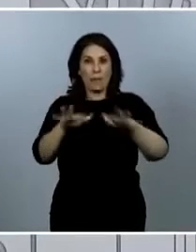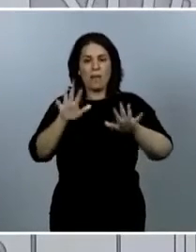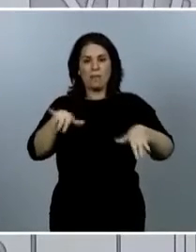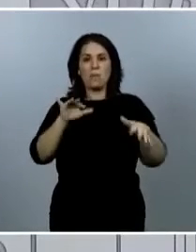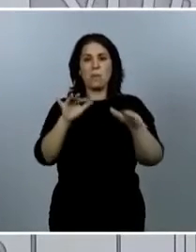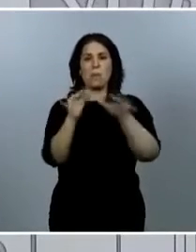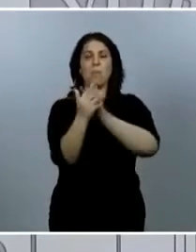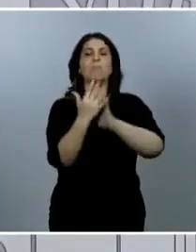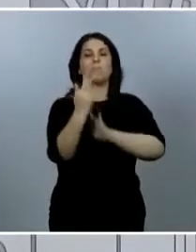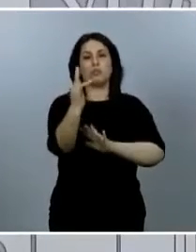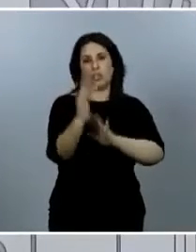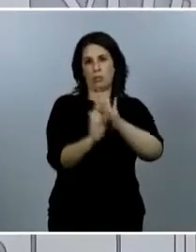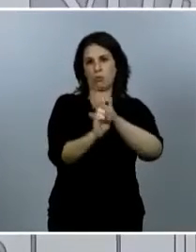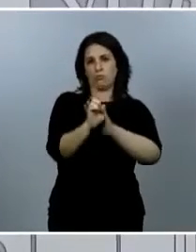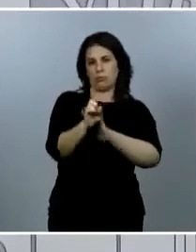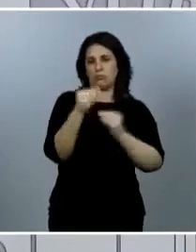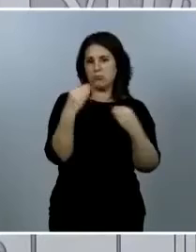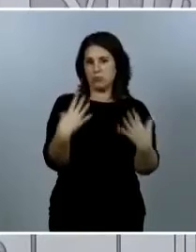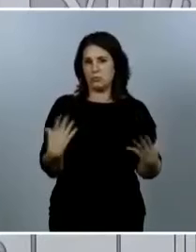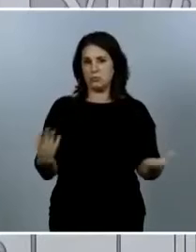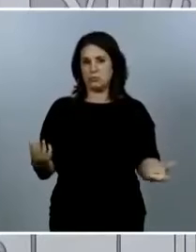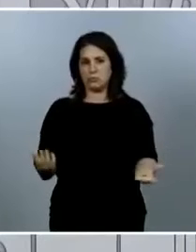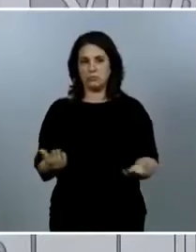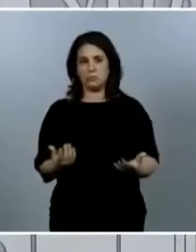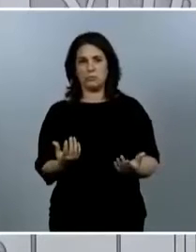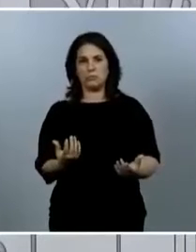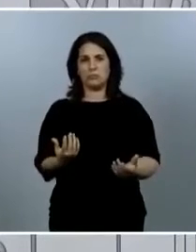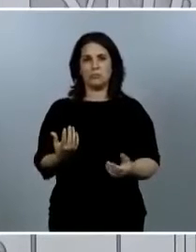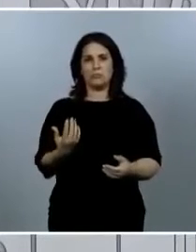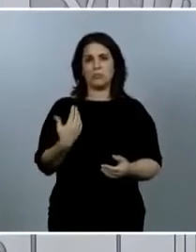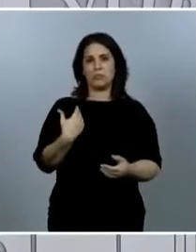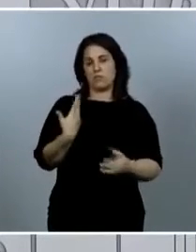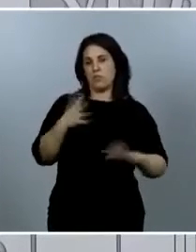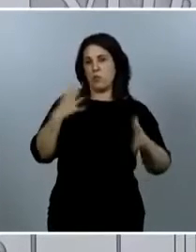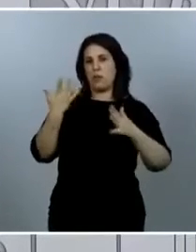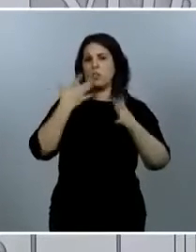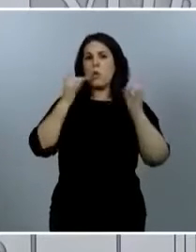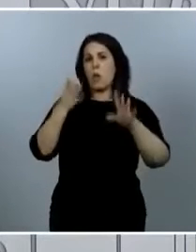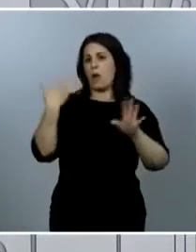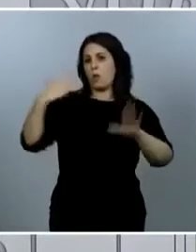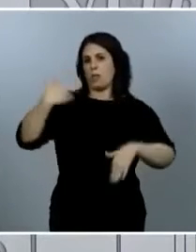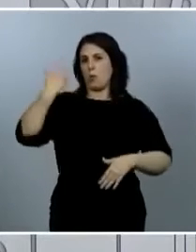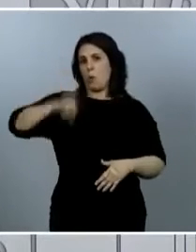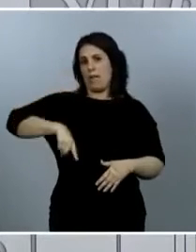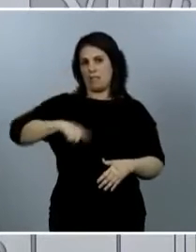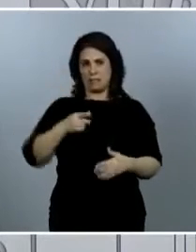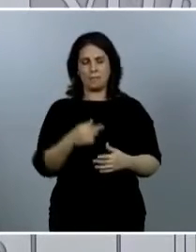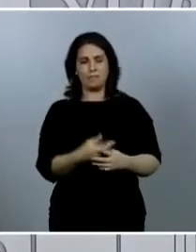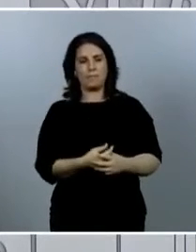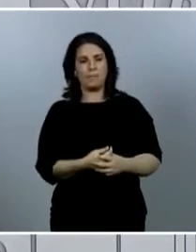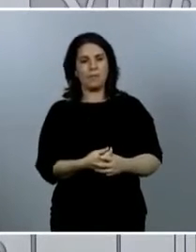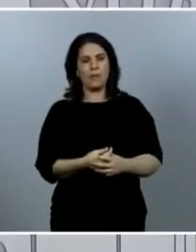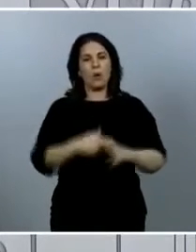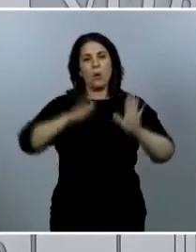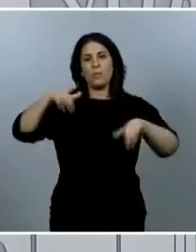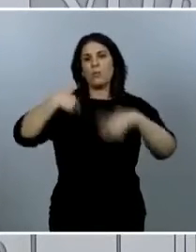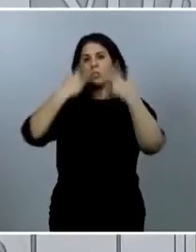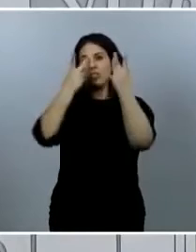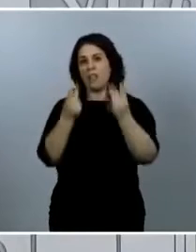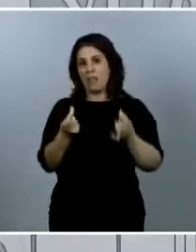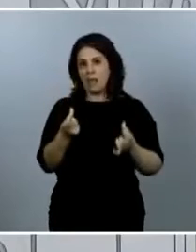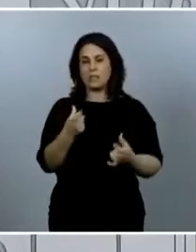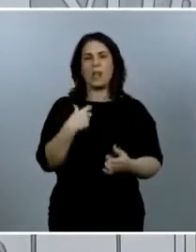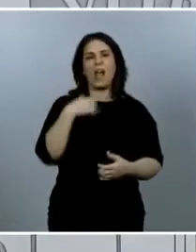estábamos observando prácticamente en ese mes y pico. En los últimos siete días se han notificado 56